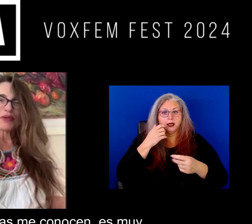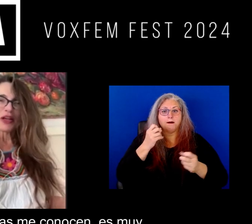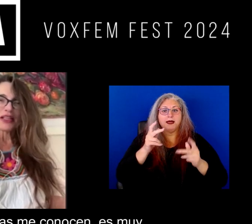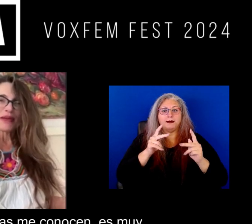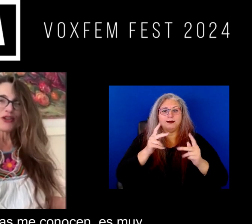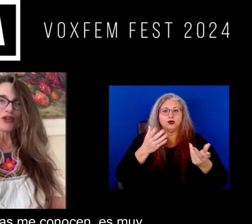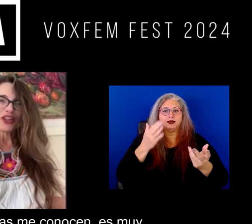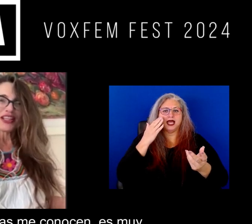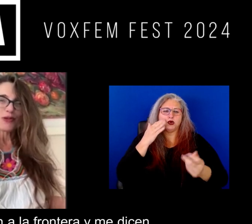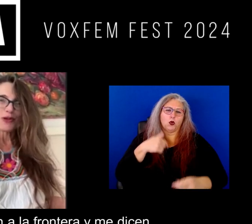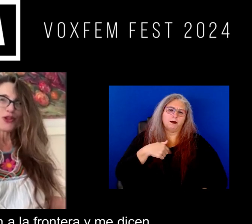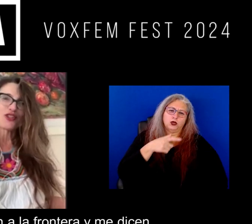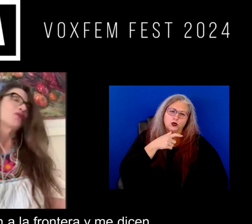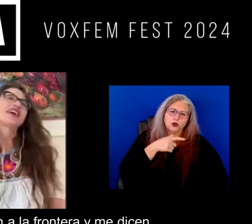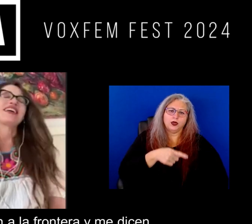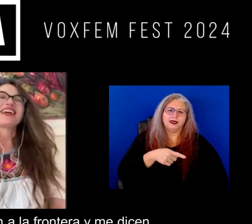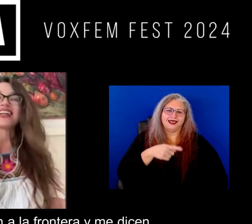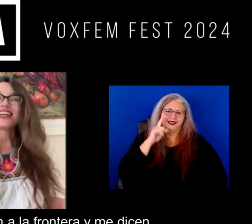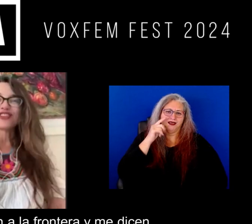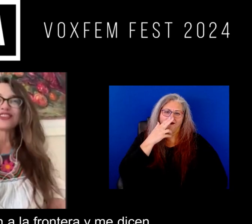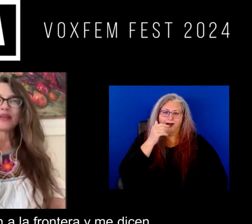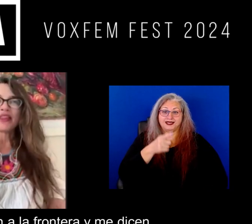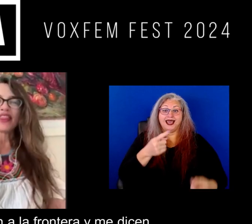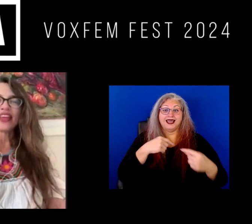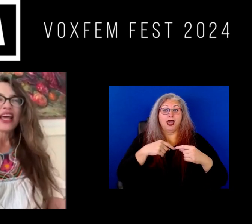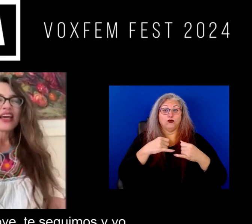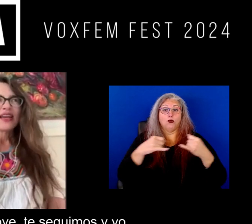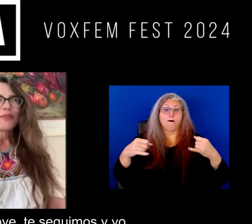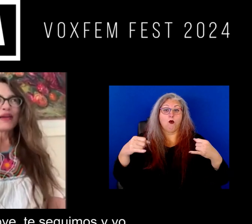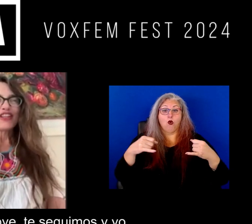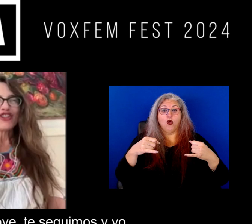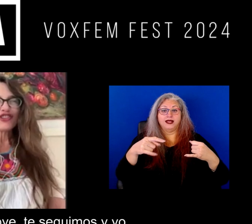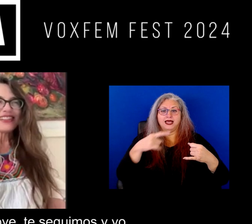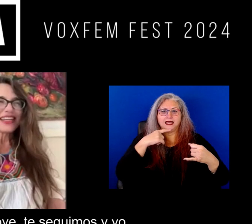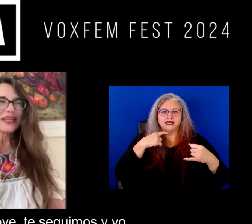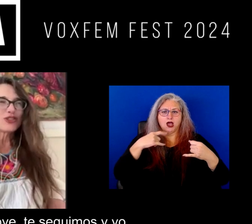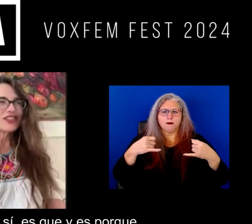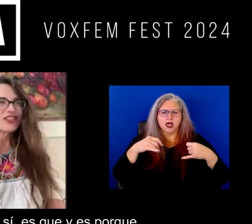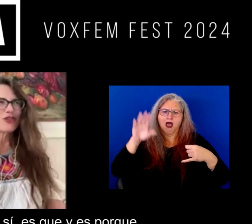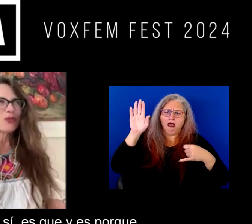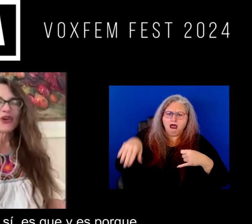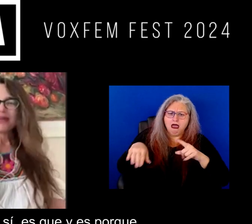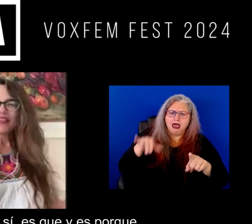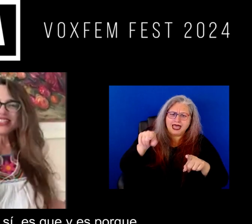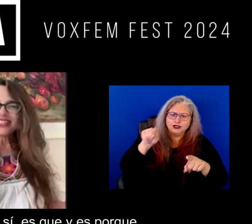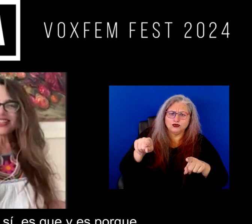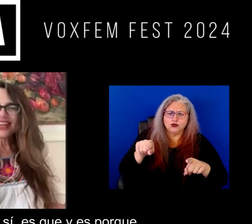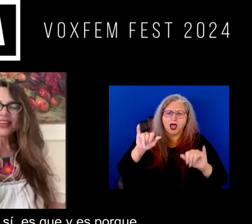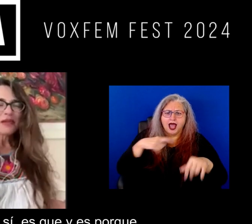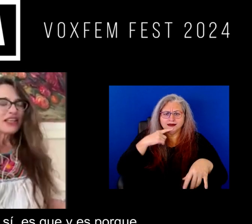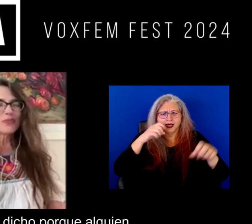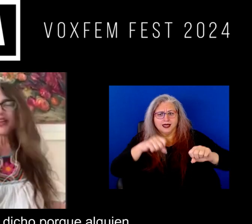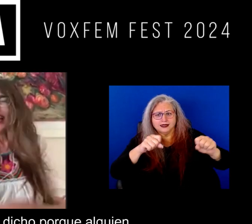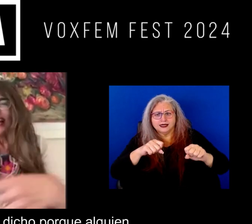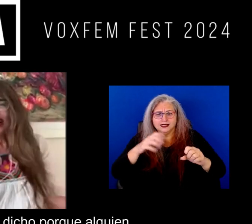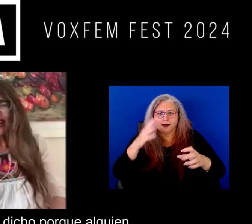muchísimas personas me conocen es muy curioso porque llegan a la frontera y me dicen me dicen no, yo te seguimos y yo ¿cómo? me dicen sí, sí es que